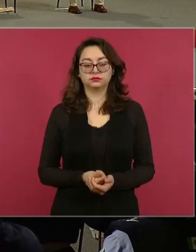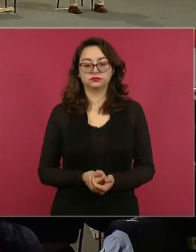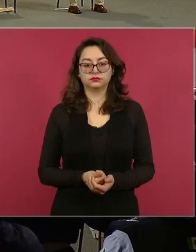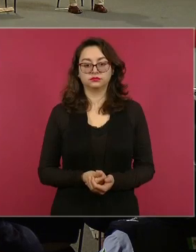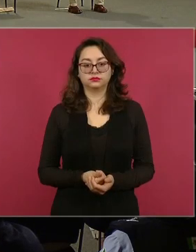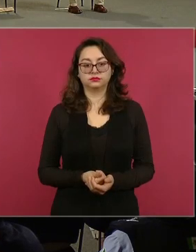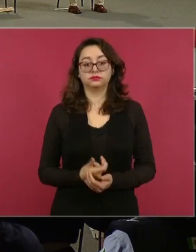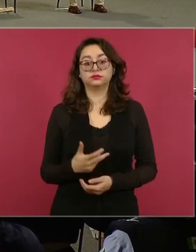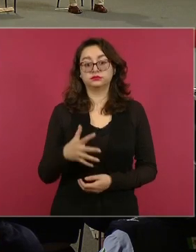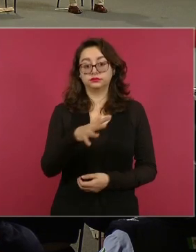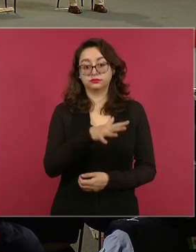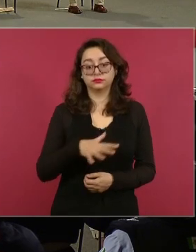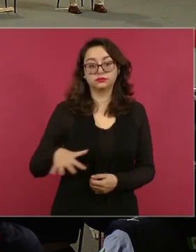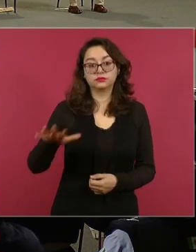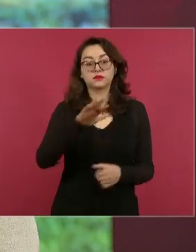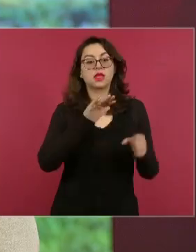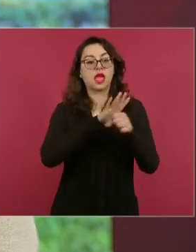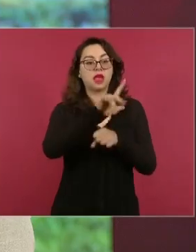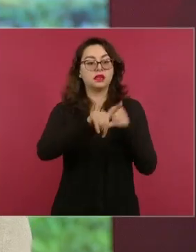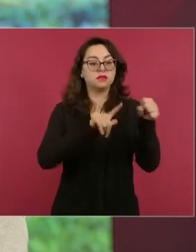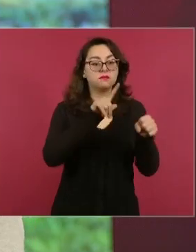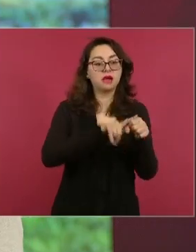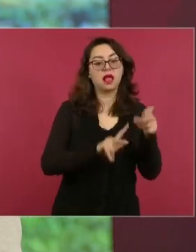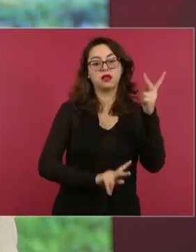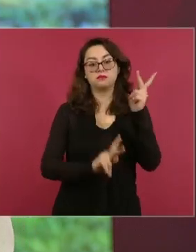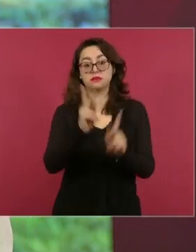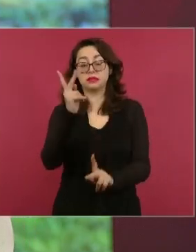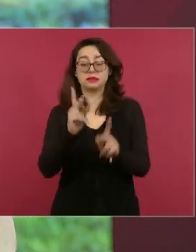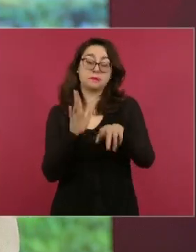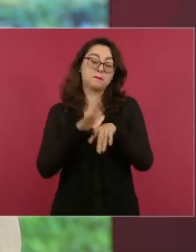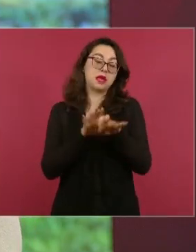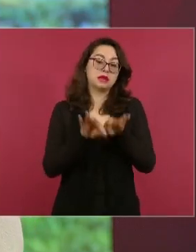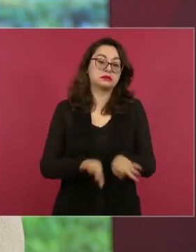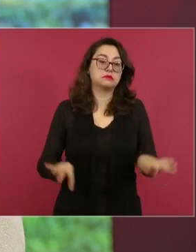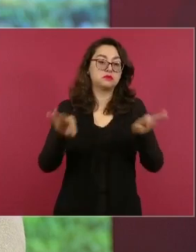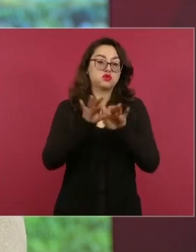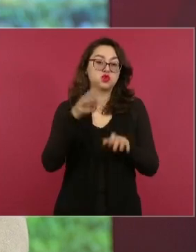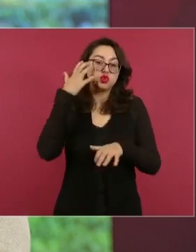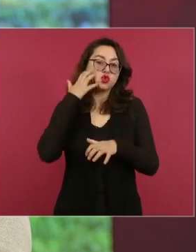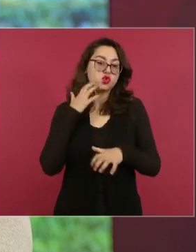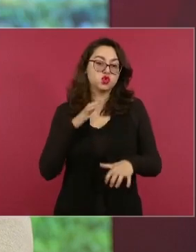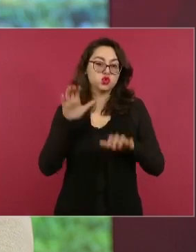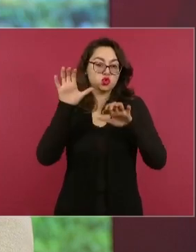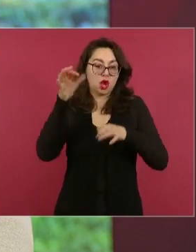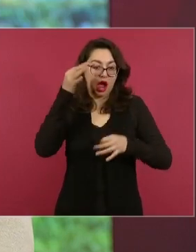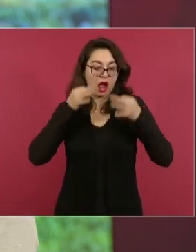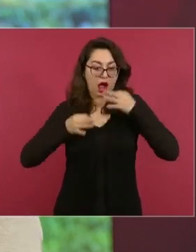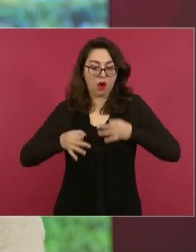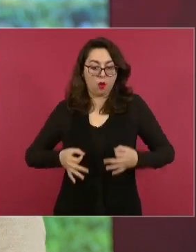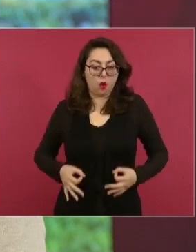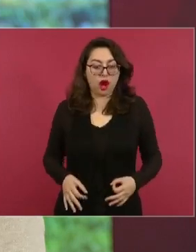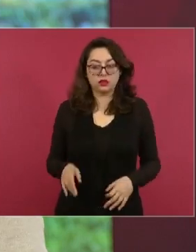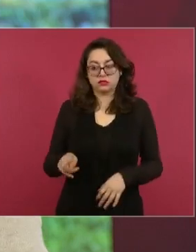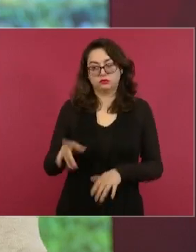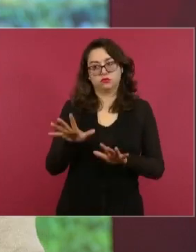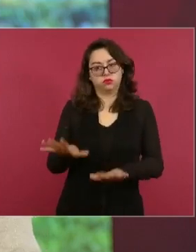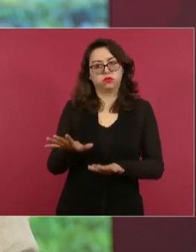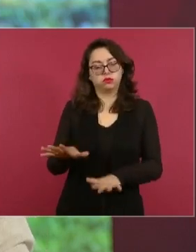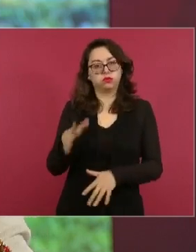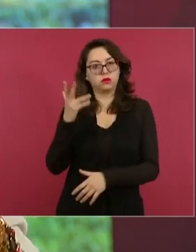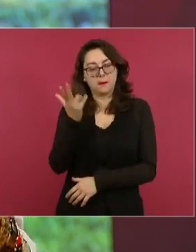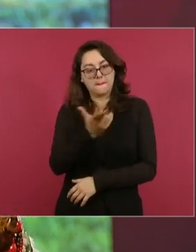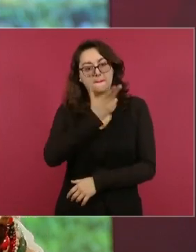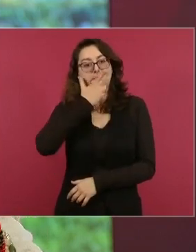destaca la conservación del jaguar, símbolo sagrado de las culturas mesoamericanas. Es cuatro veces más grande lo que